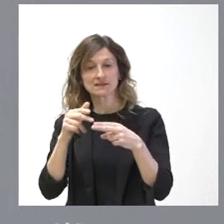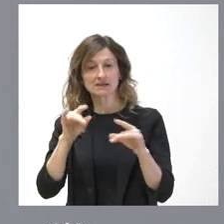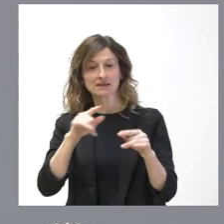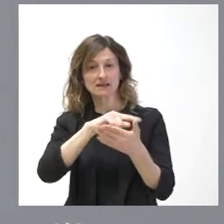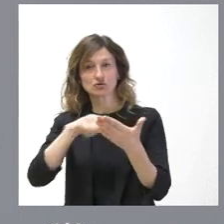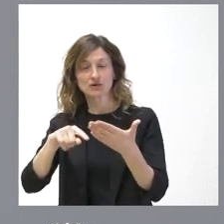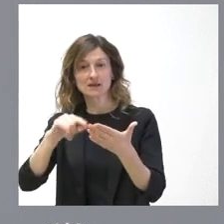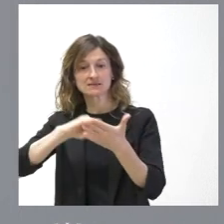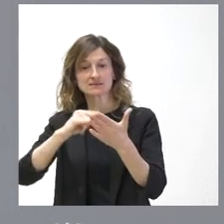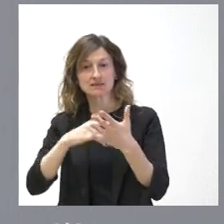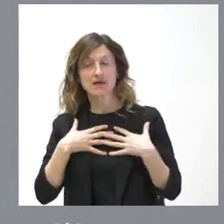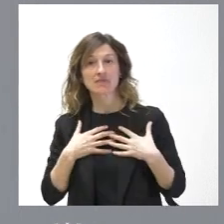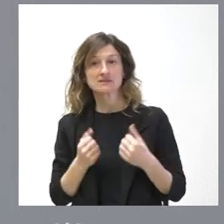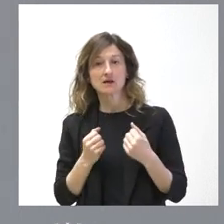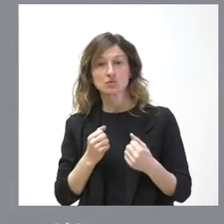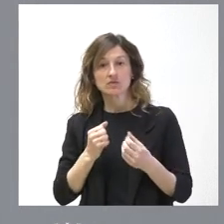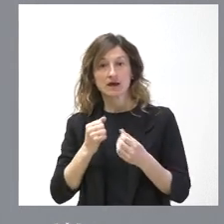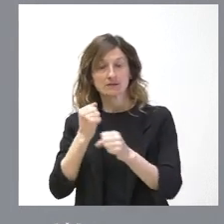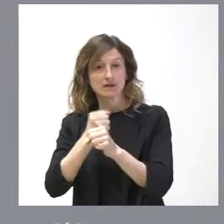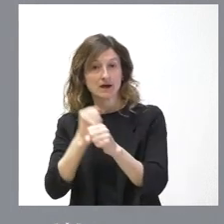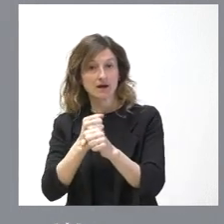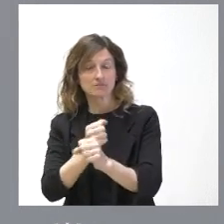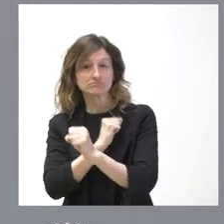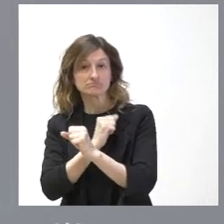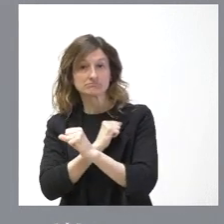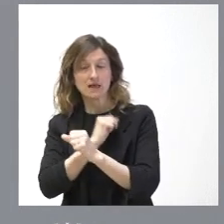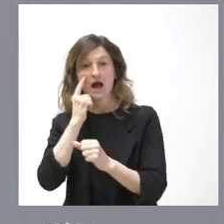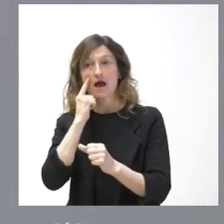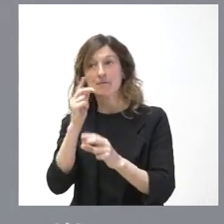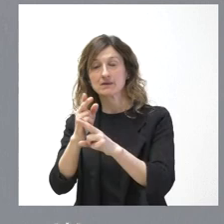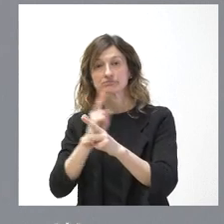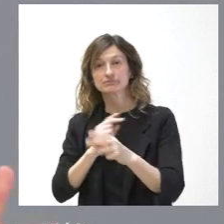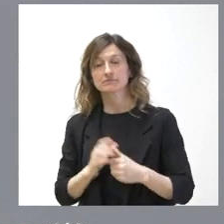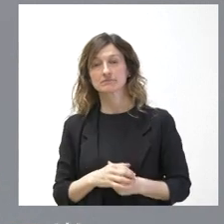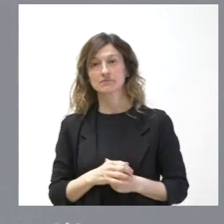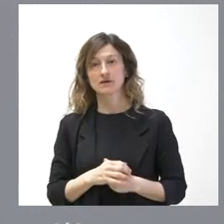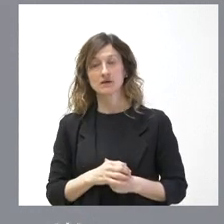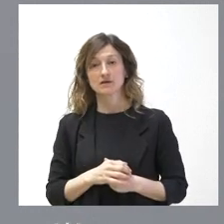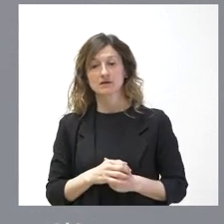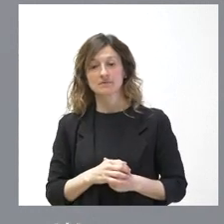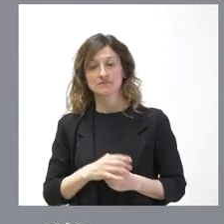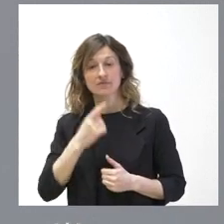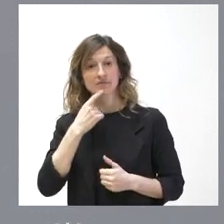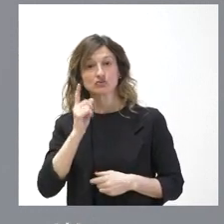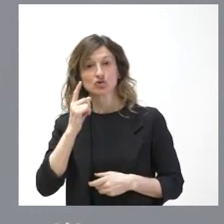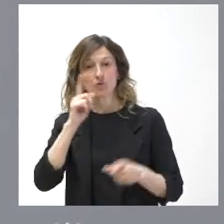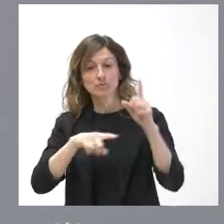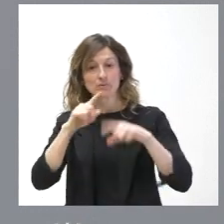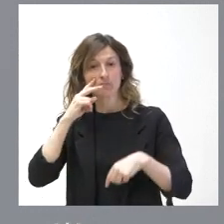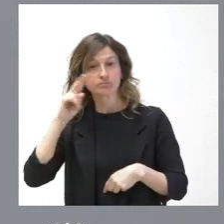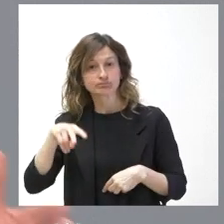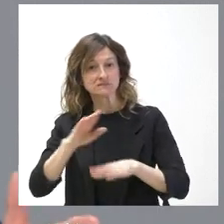del Sistema Nacional de Salud a abordarlo, pues esperamos ansiosos que así sea porque no vale solo con reconocer dónde está el problema